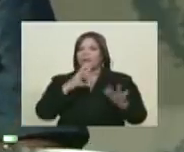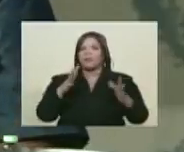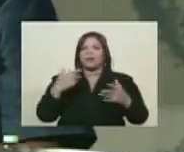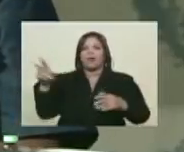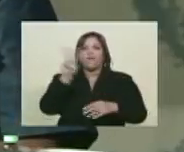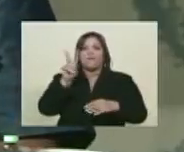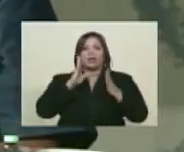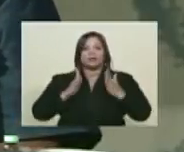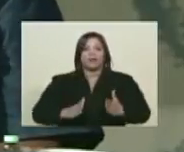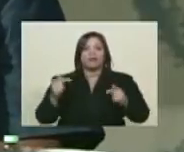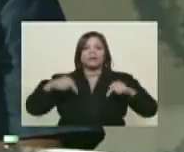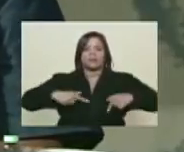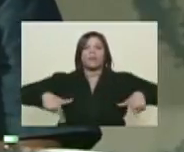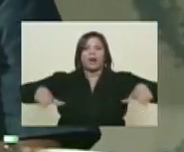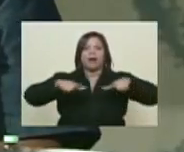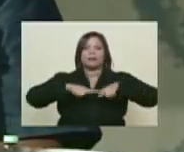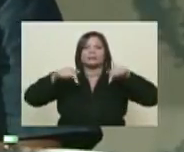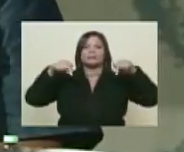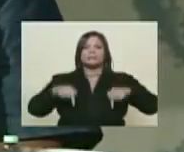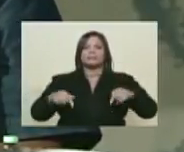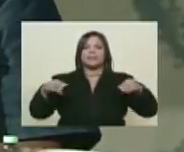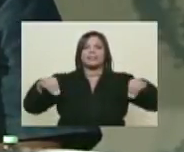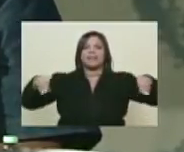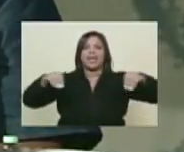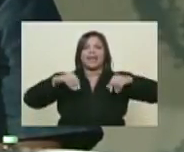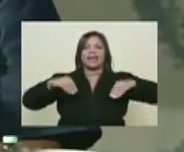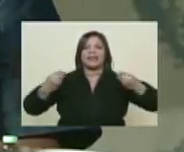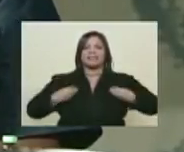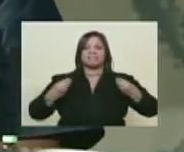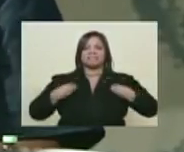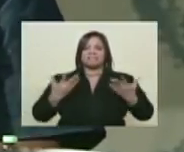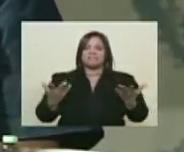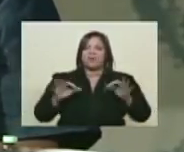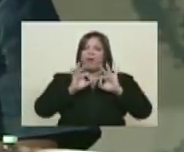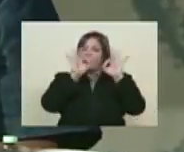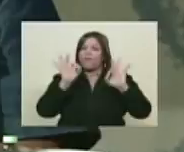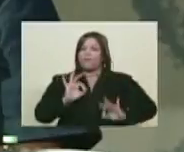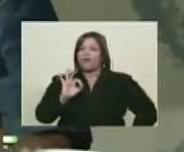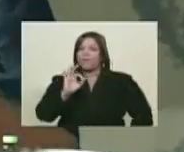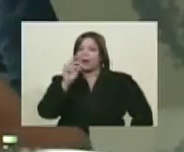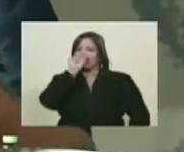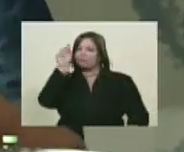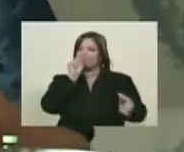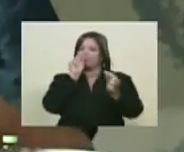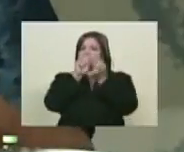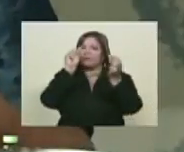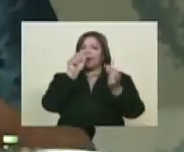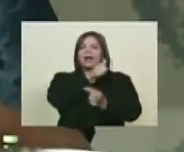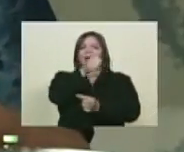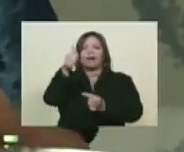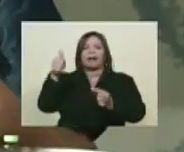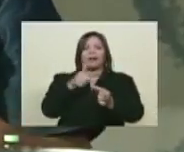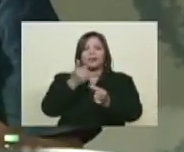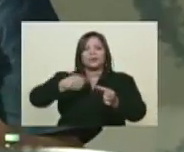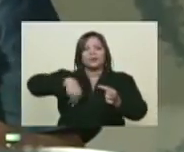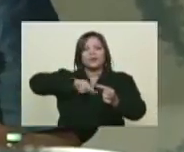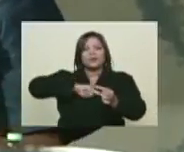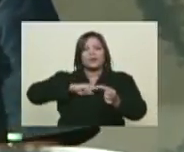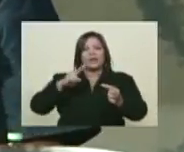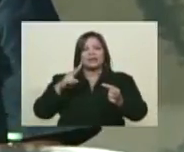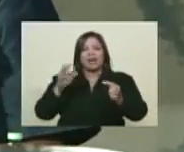venezolanos estamos en esta parte de la tierra. Hemos podido definir muy bien, con precisión, cada una de nuestras